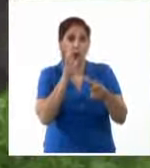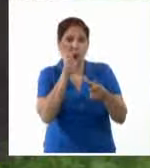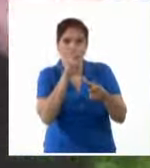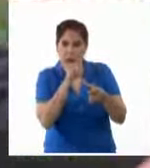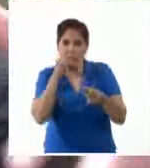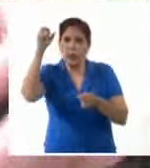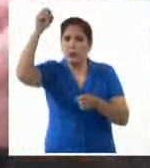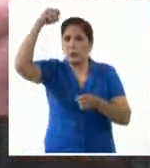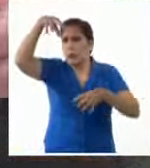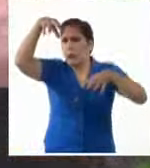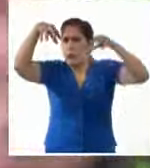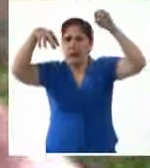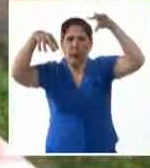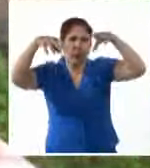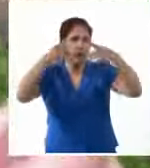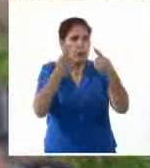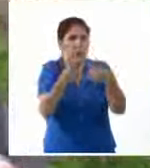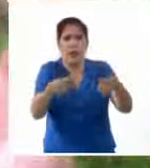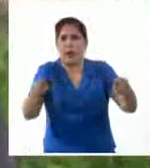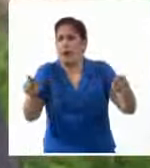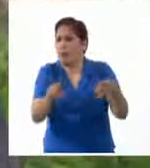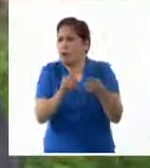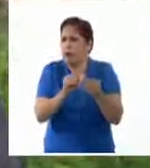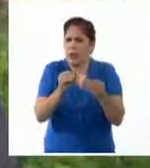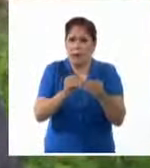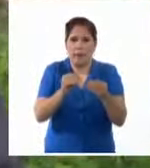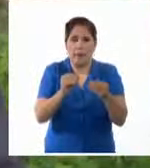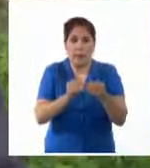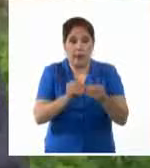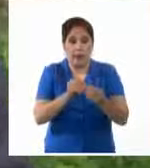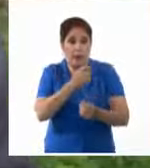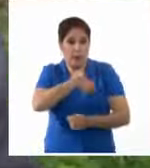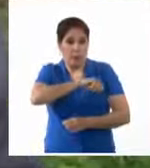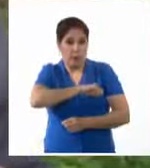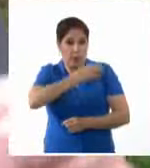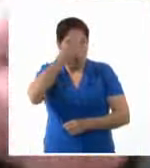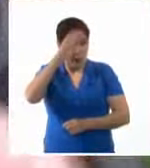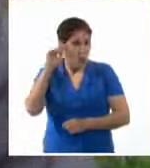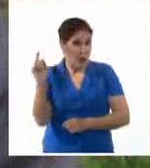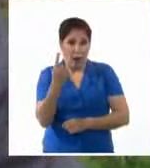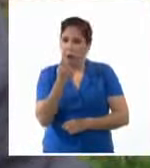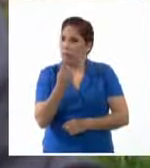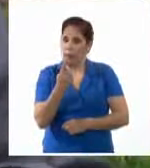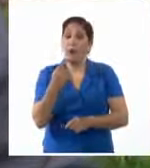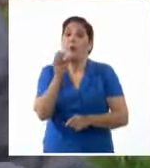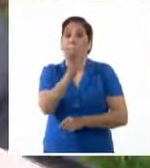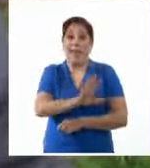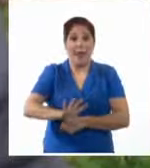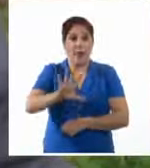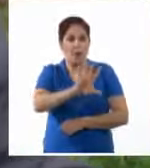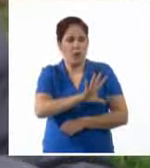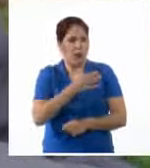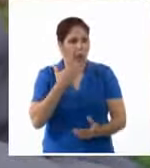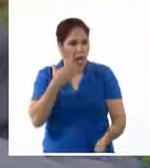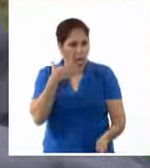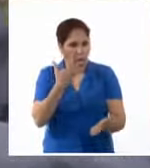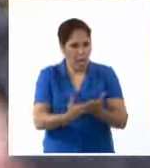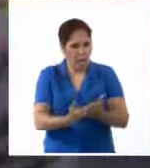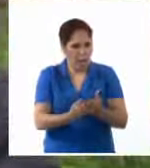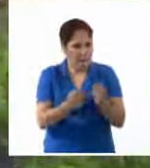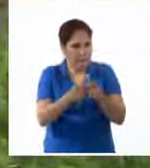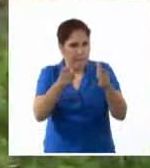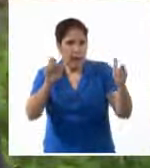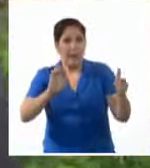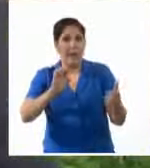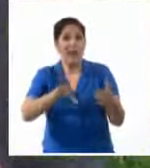inesperada, novedosa, no solo para el público cubano. Los europeos que estaban en el concierto, que eran mayoría, y los